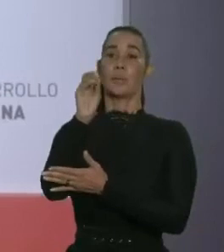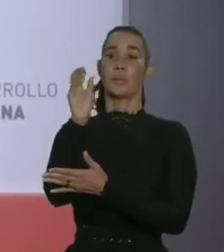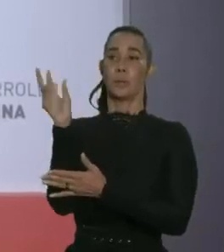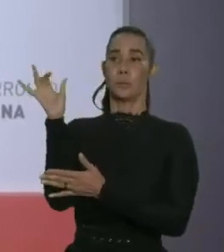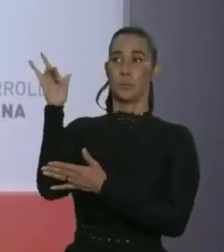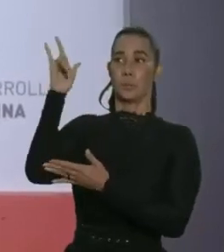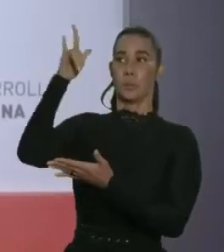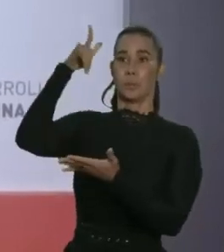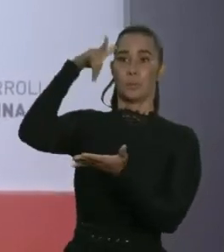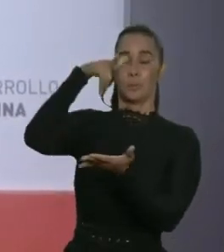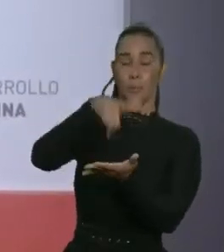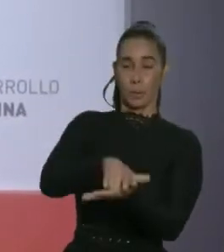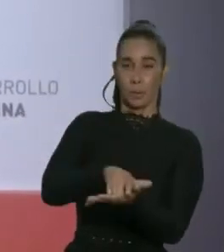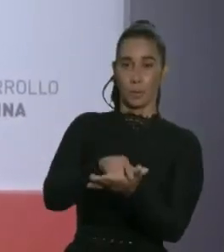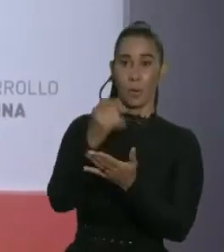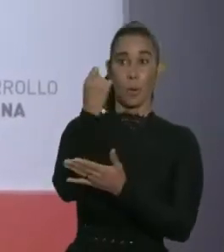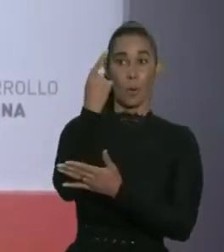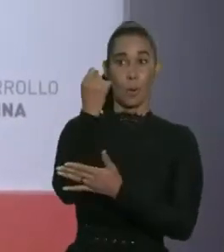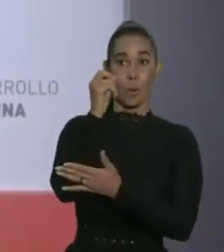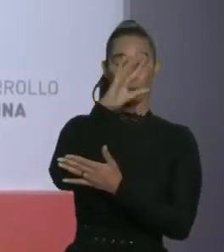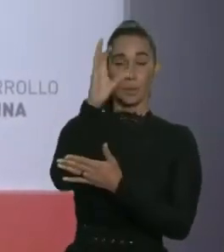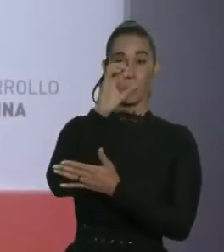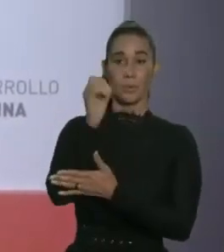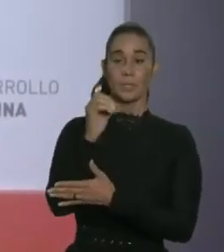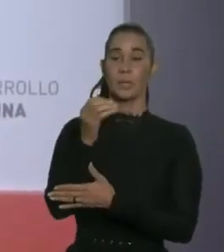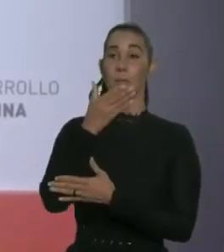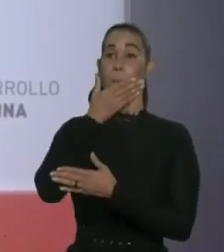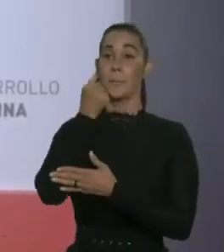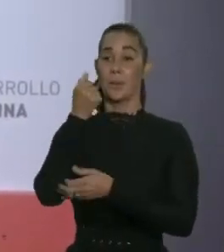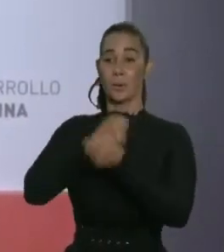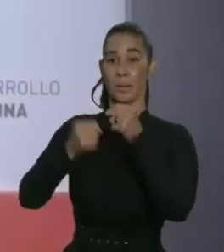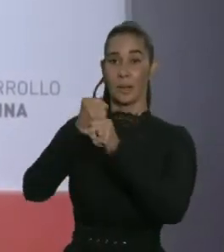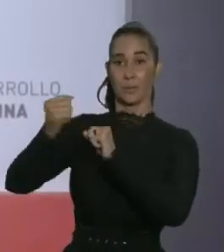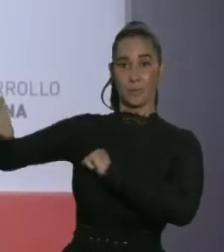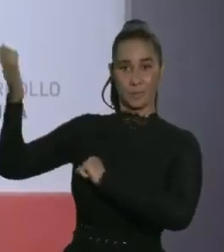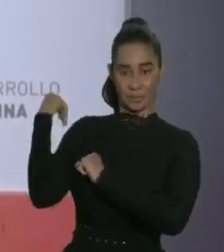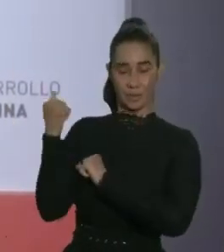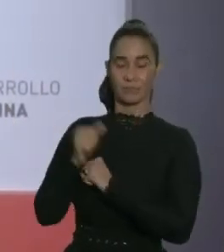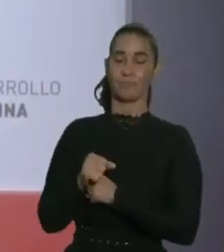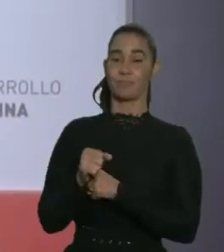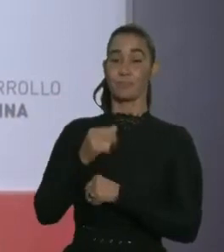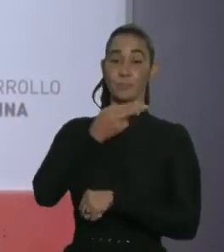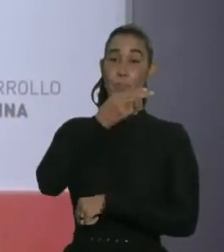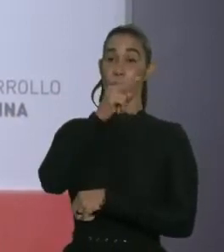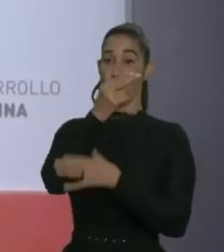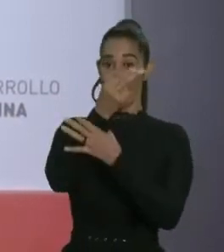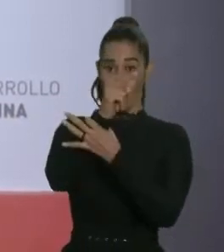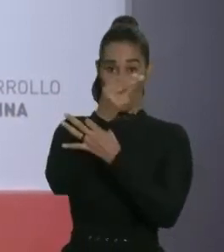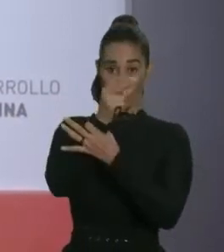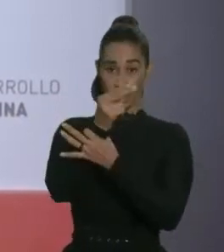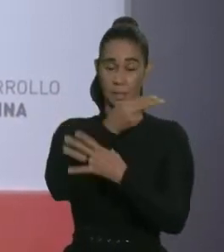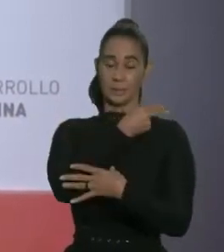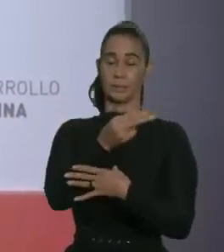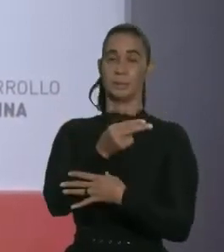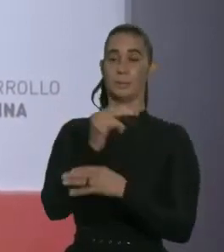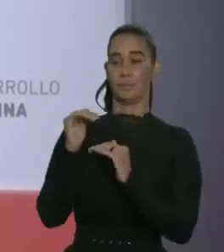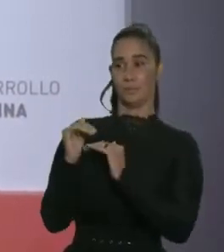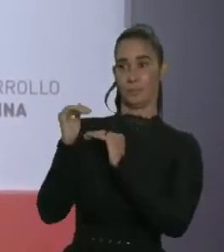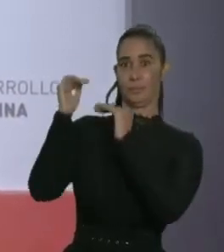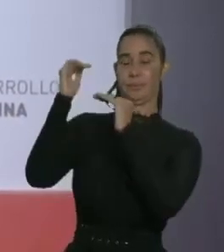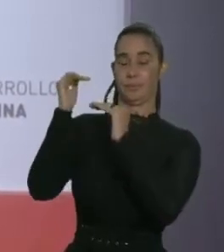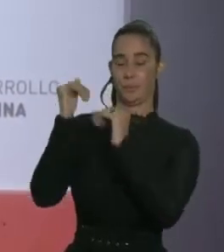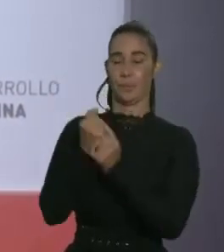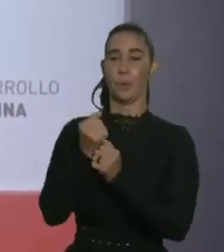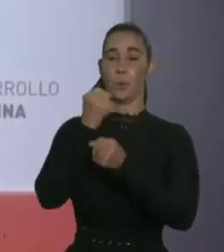11% más que el mejor año prepandemia. La ocupación hotelera alcanzó niveles históricamente altos, con un